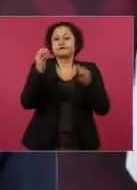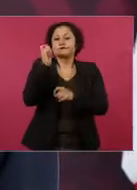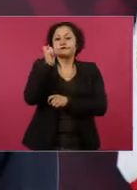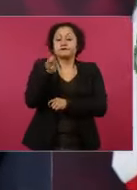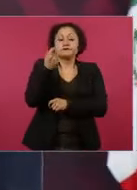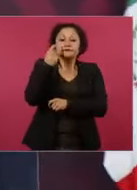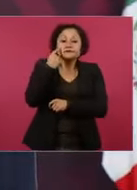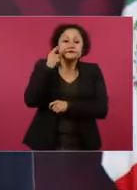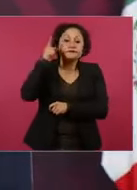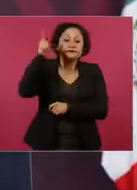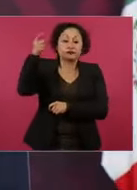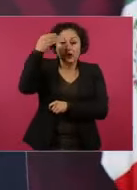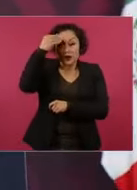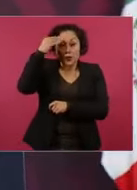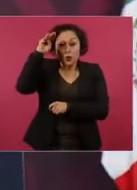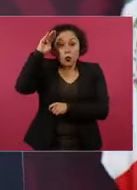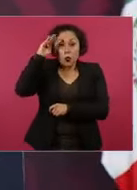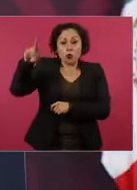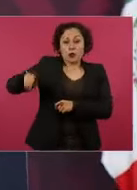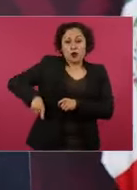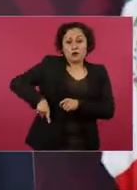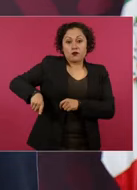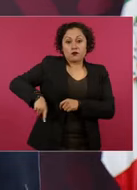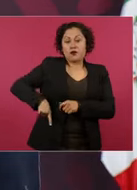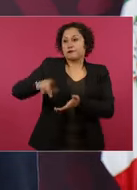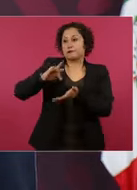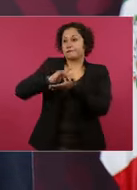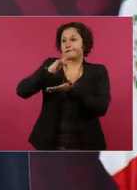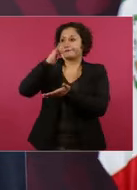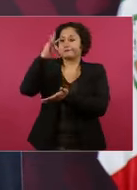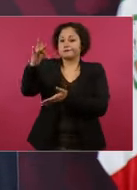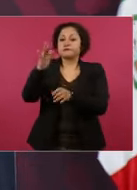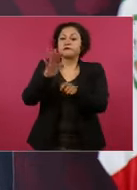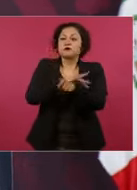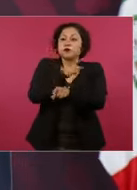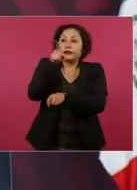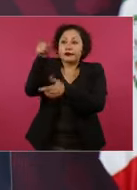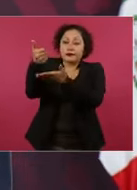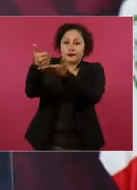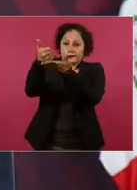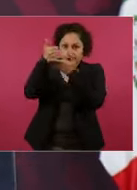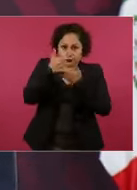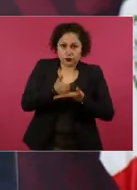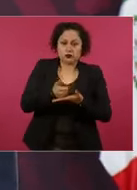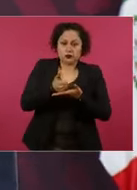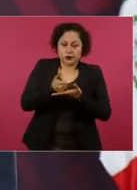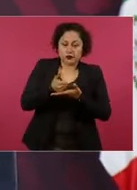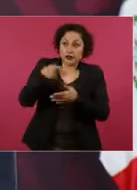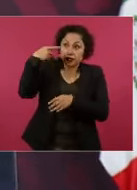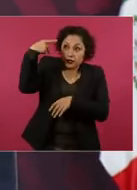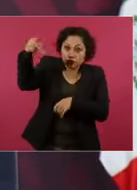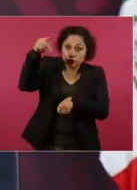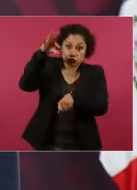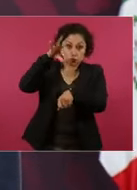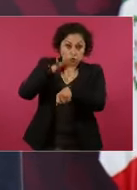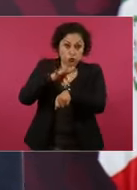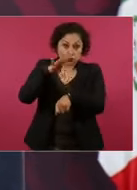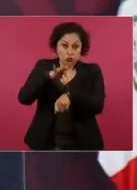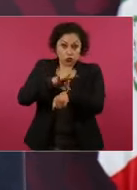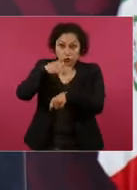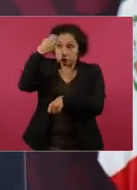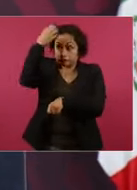nos están ayudando con el envío de especialistas